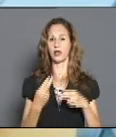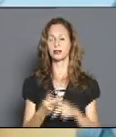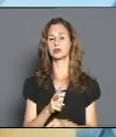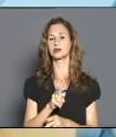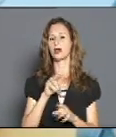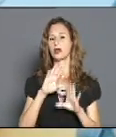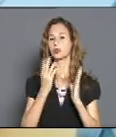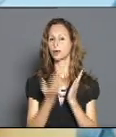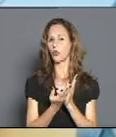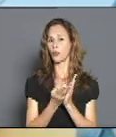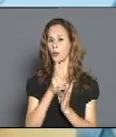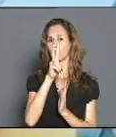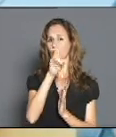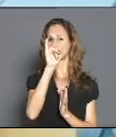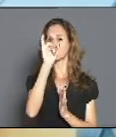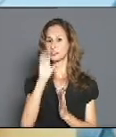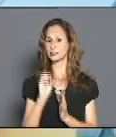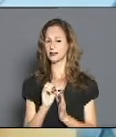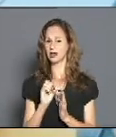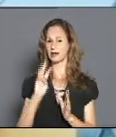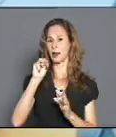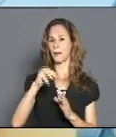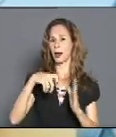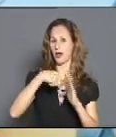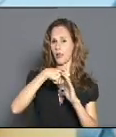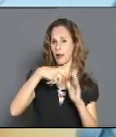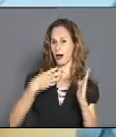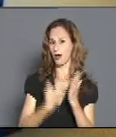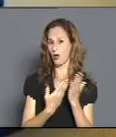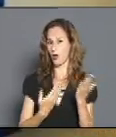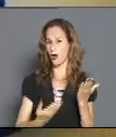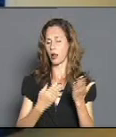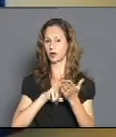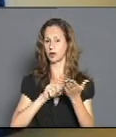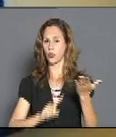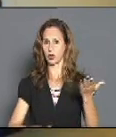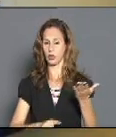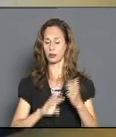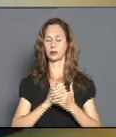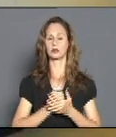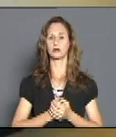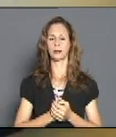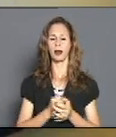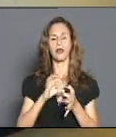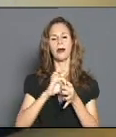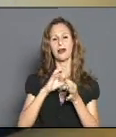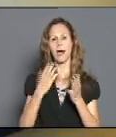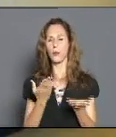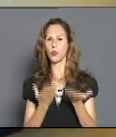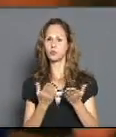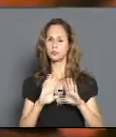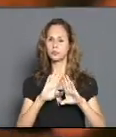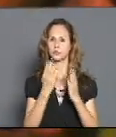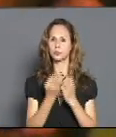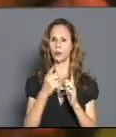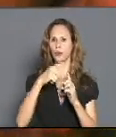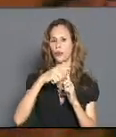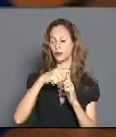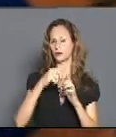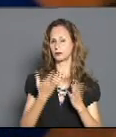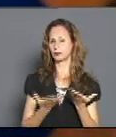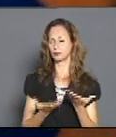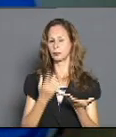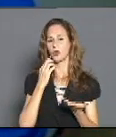megawatts con 238 gramos de consumo específico, gramos por kilowatt. Una turbina nueva